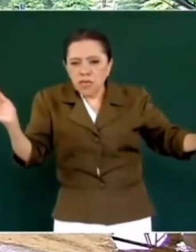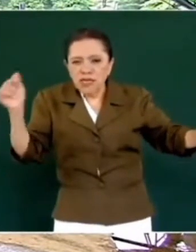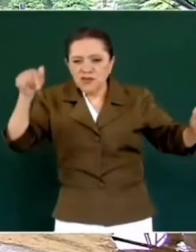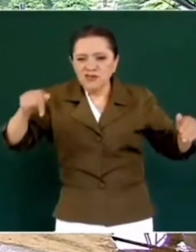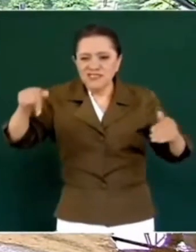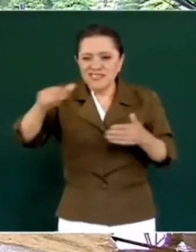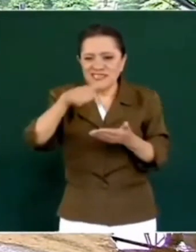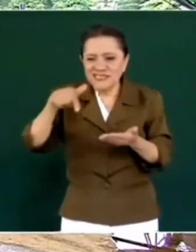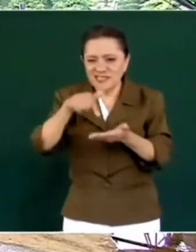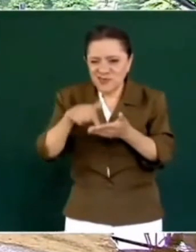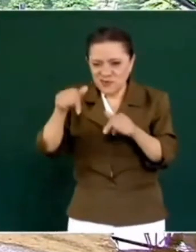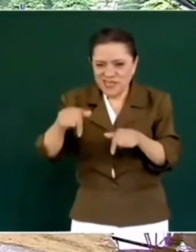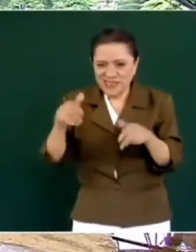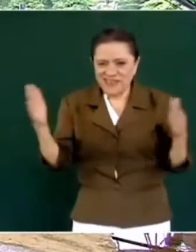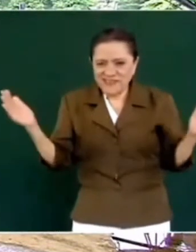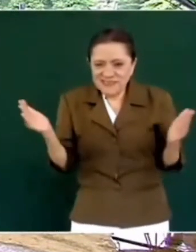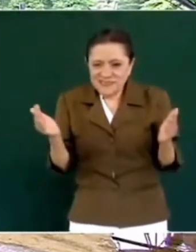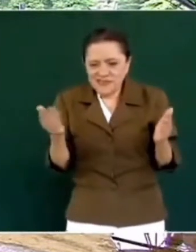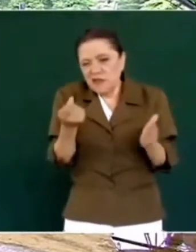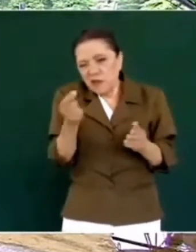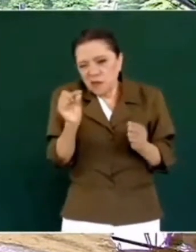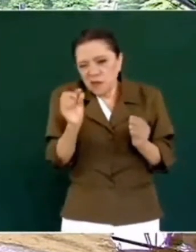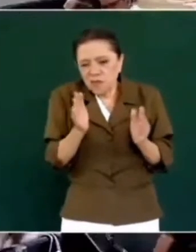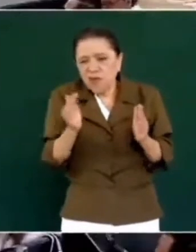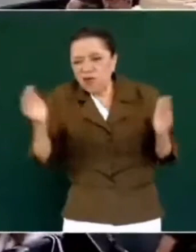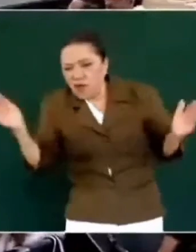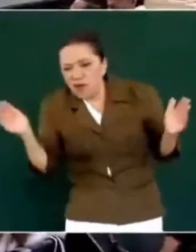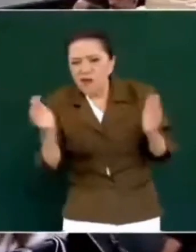Este, un poco más.